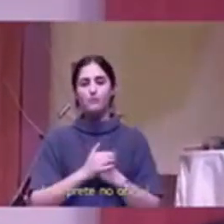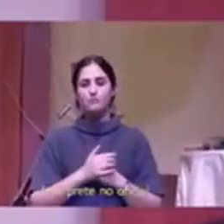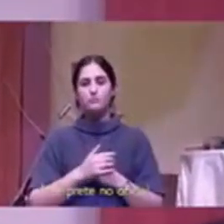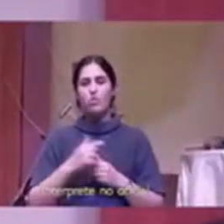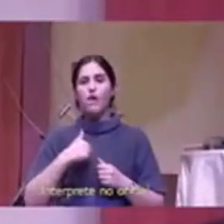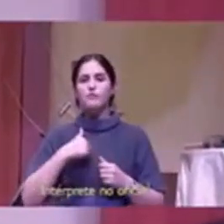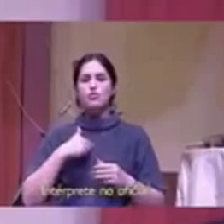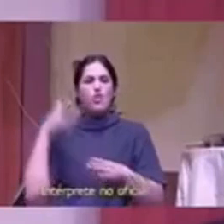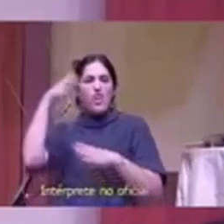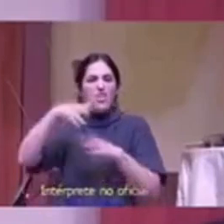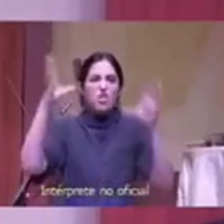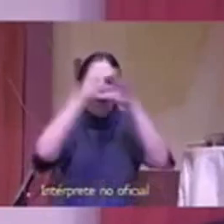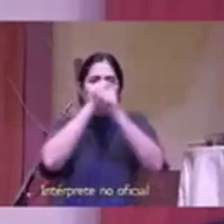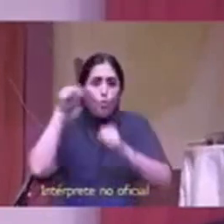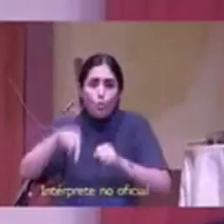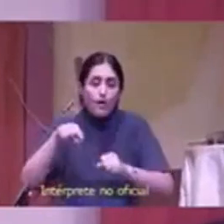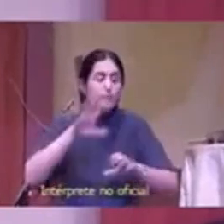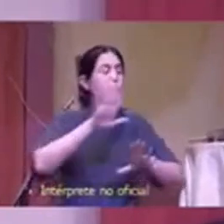harán eso